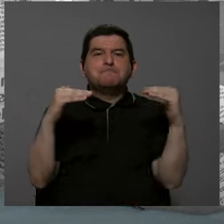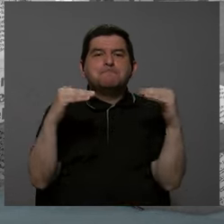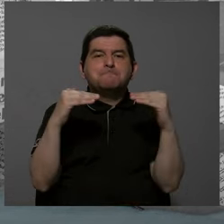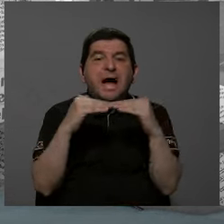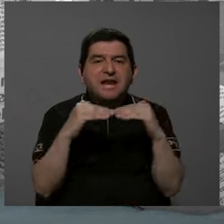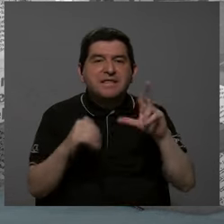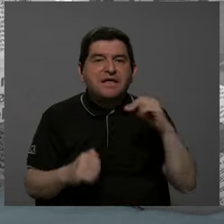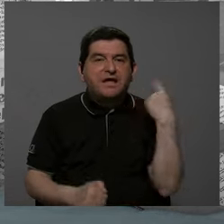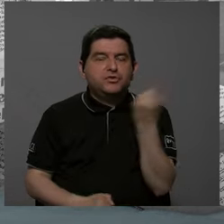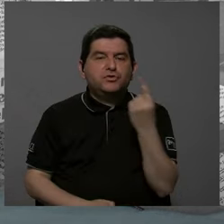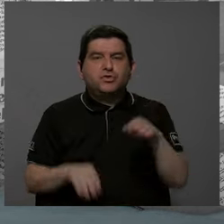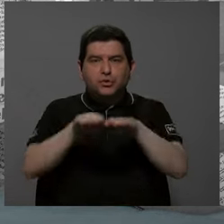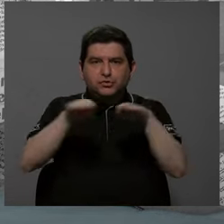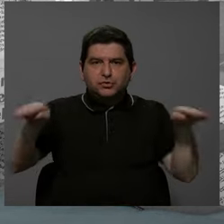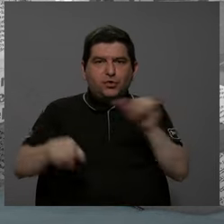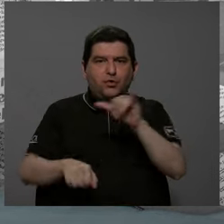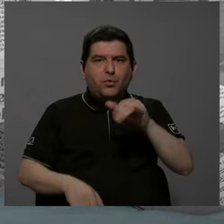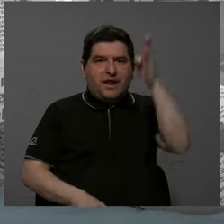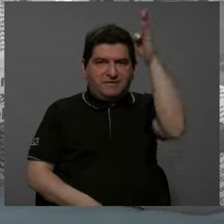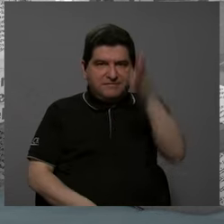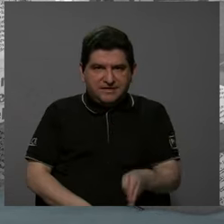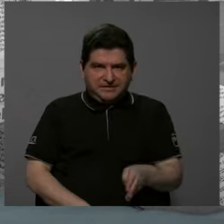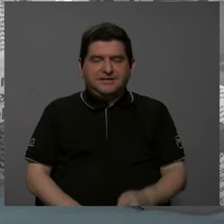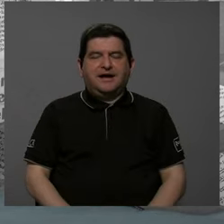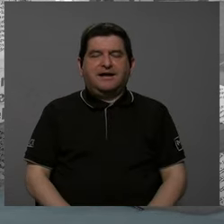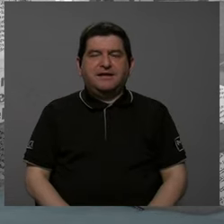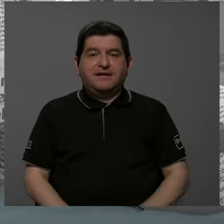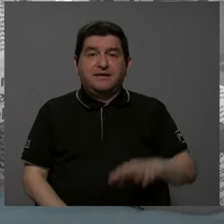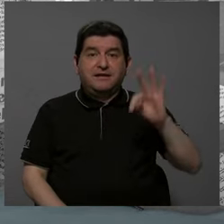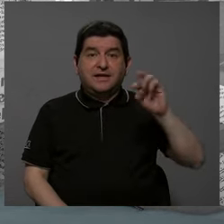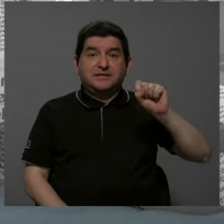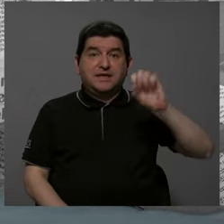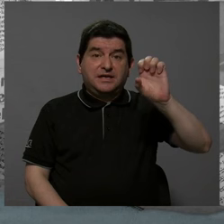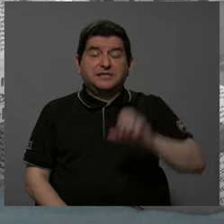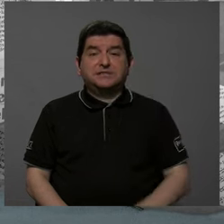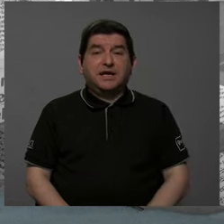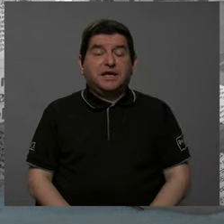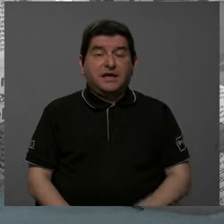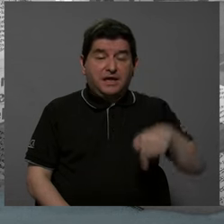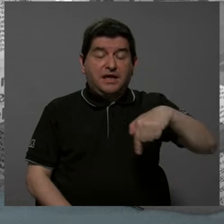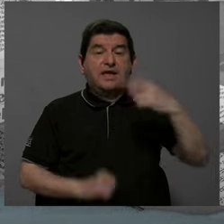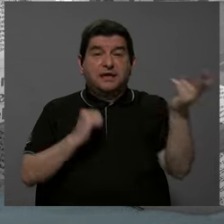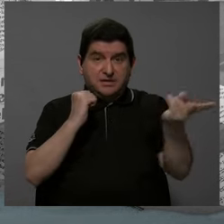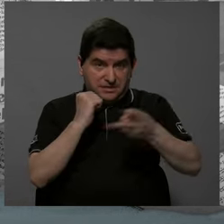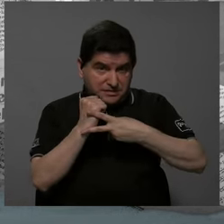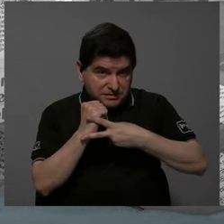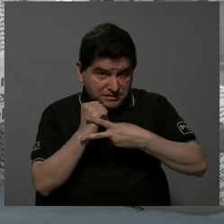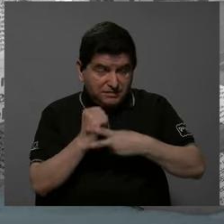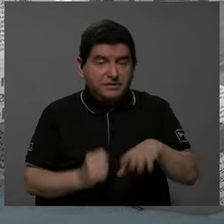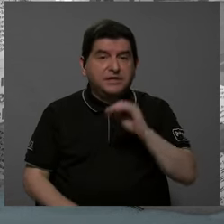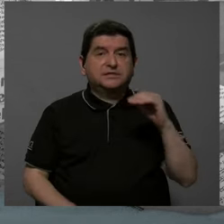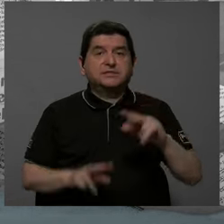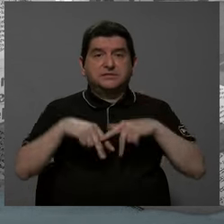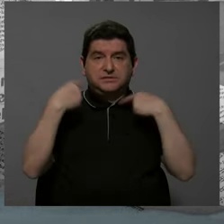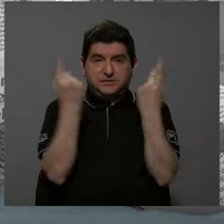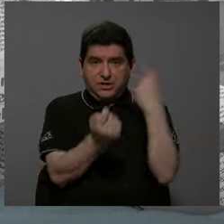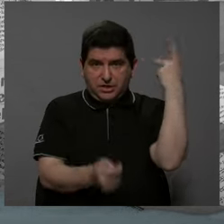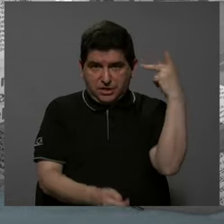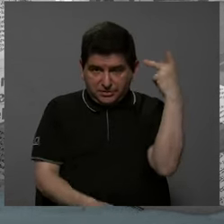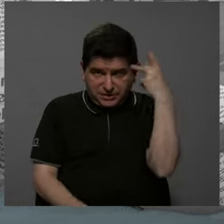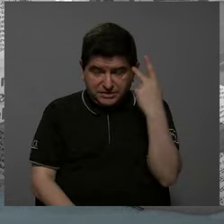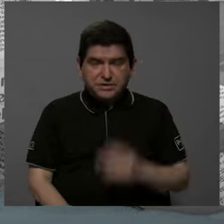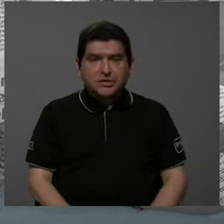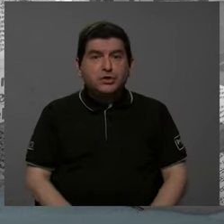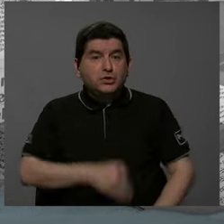no solo horizontal, sino vertical. Y al Tribunal Supremo de Elecciones le ha tocado en este periodo, y a los partidos políticos también, pues